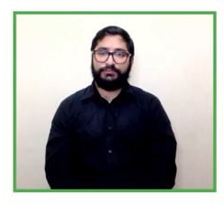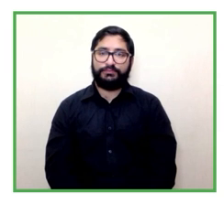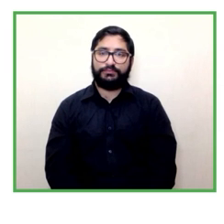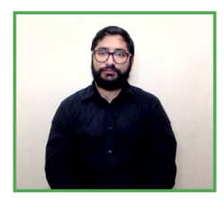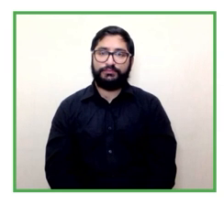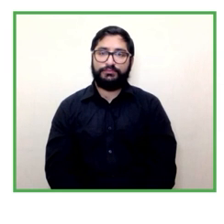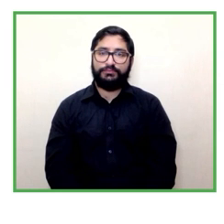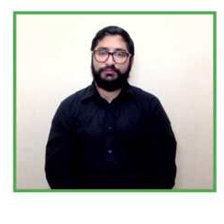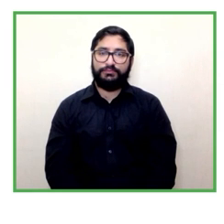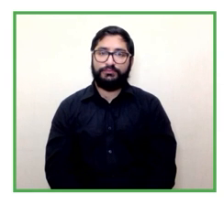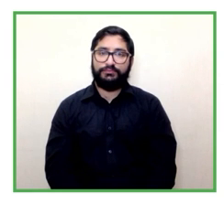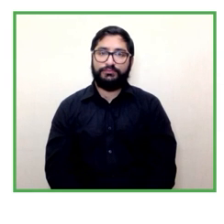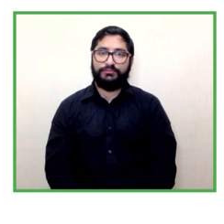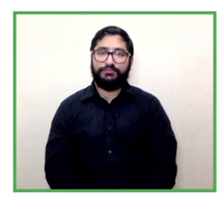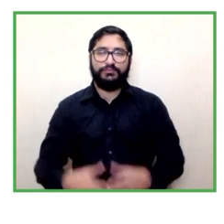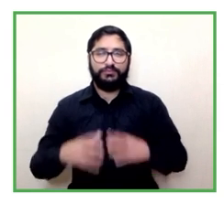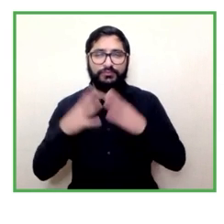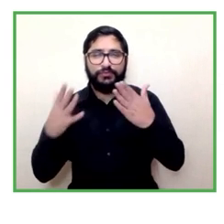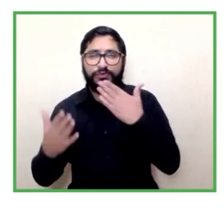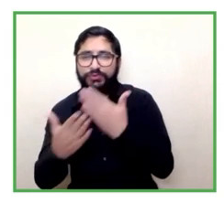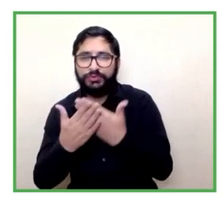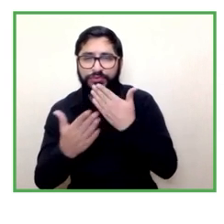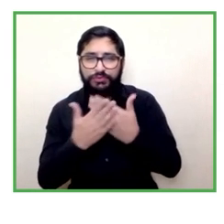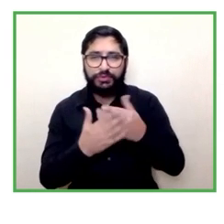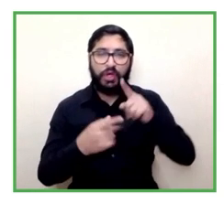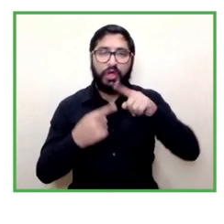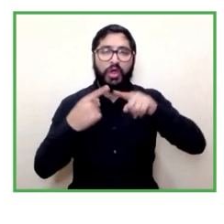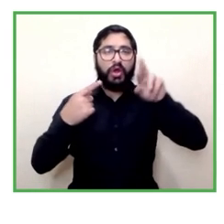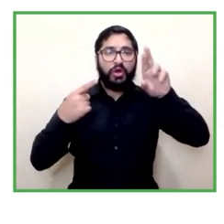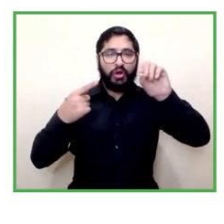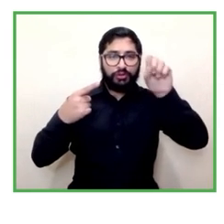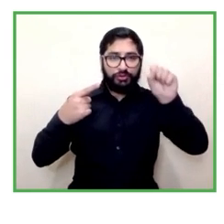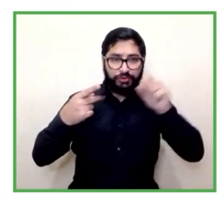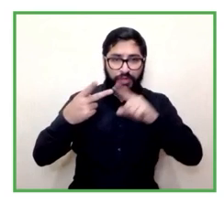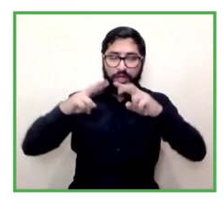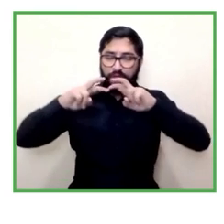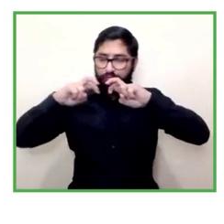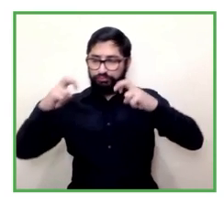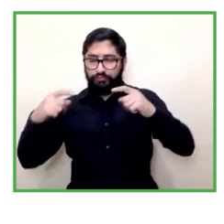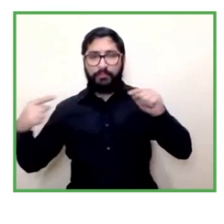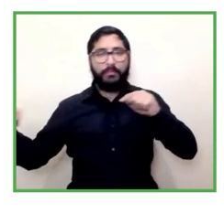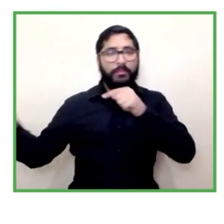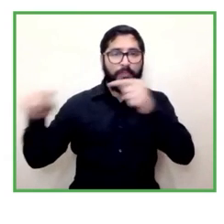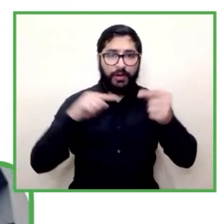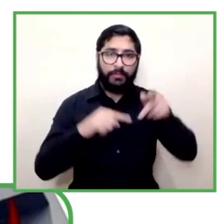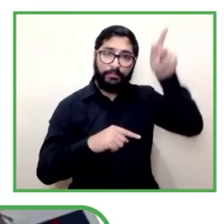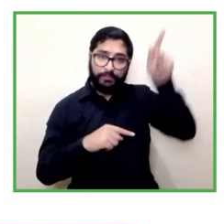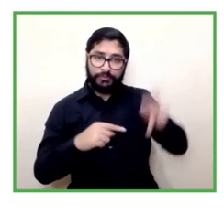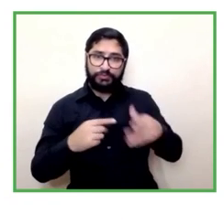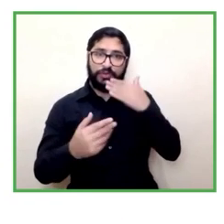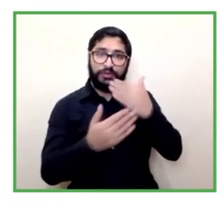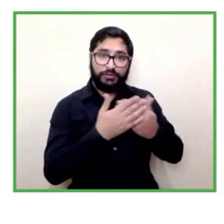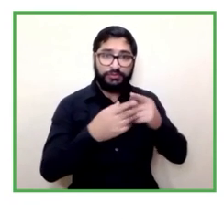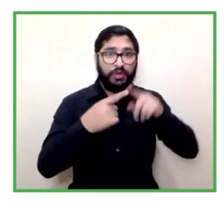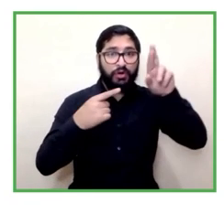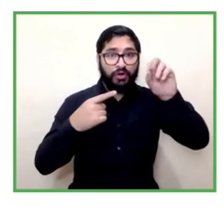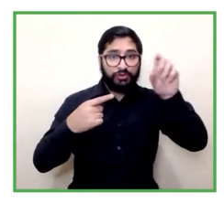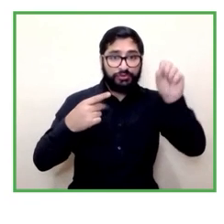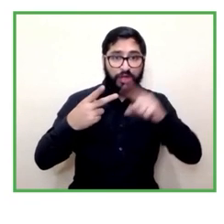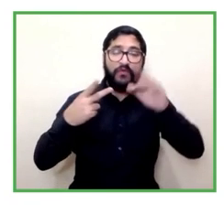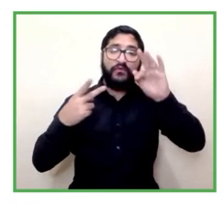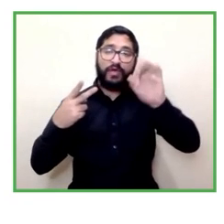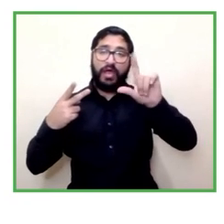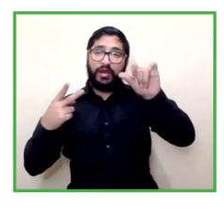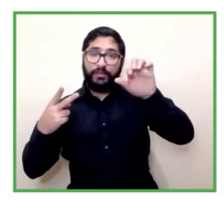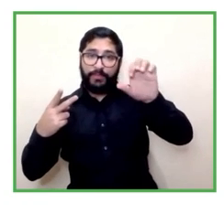muchas gracias al panel muchas gracias Rosa María Felipe Cristian Magda